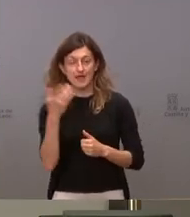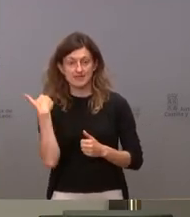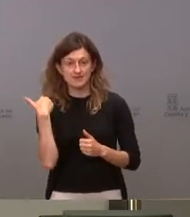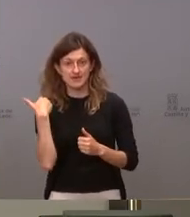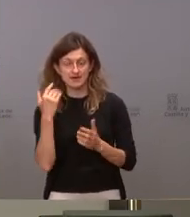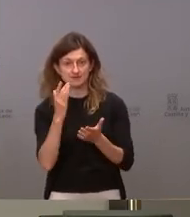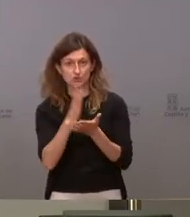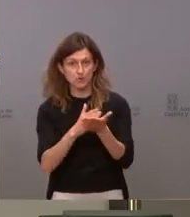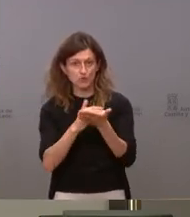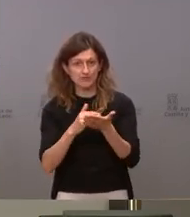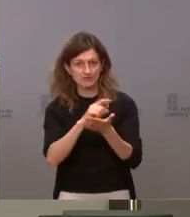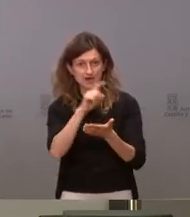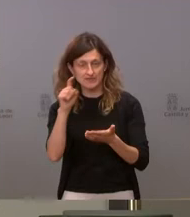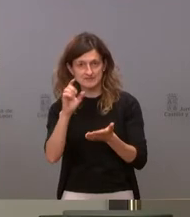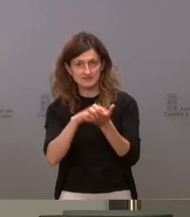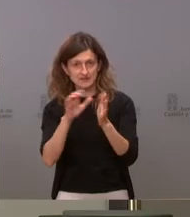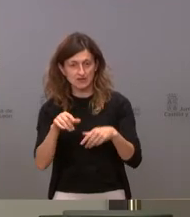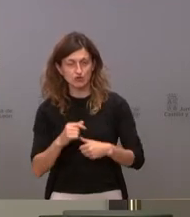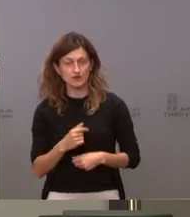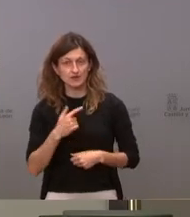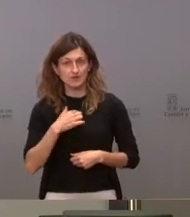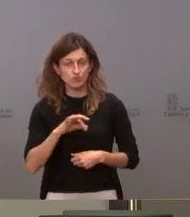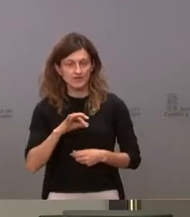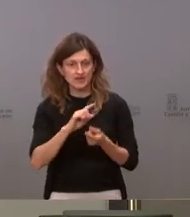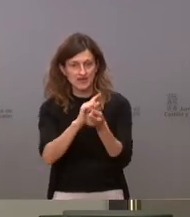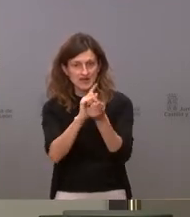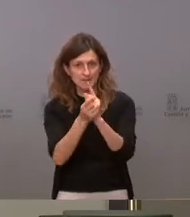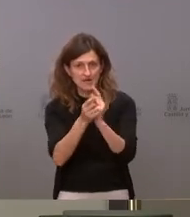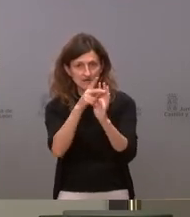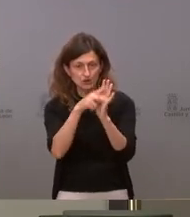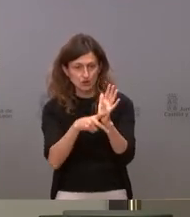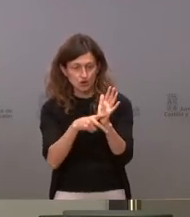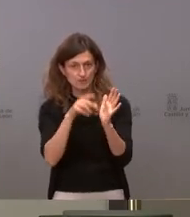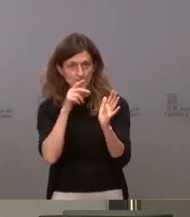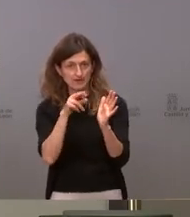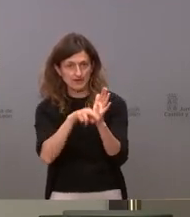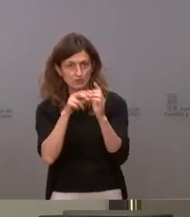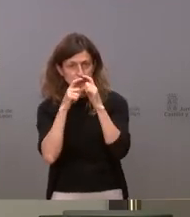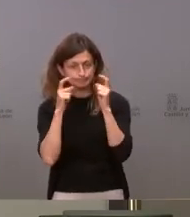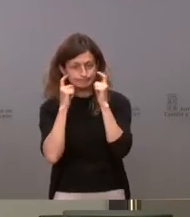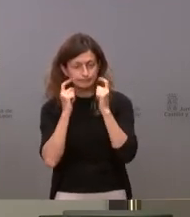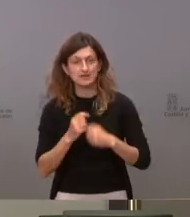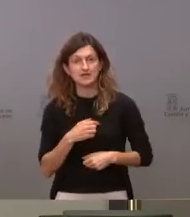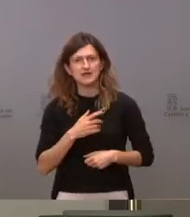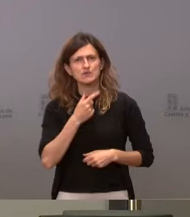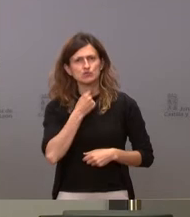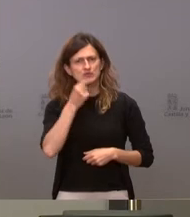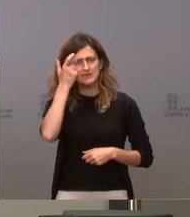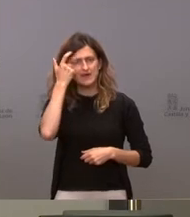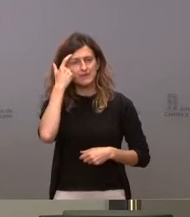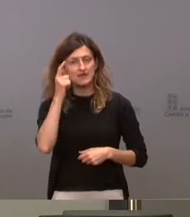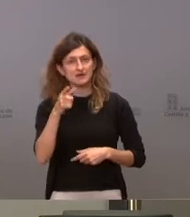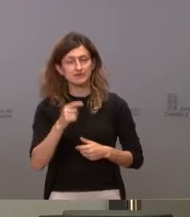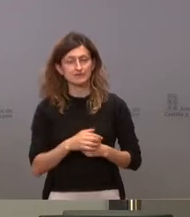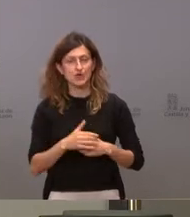algunas comunidades autónomas incluida Castilla y León de poder modular la norma que regula el uso de las mascarillas, me gustaría saber qué le respondió